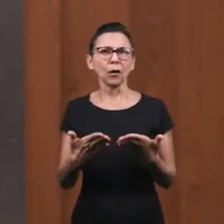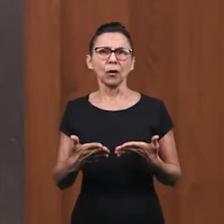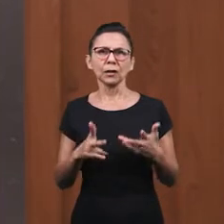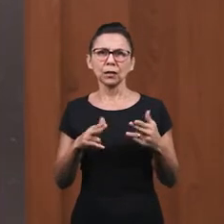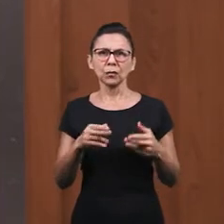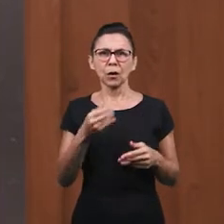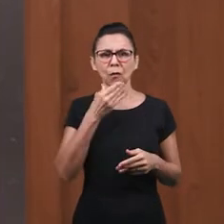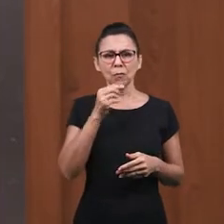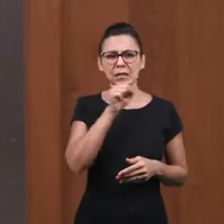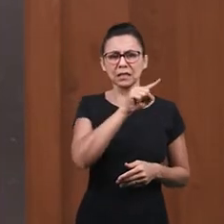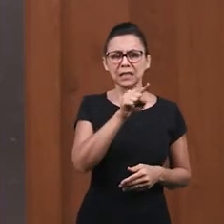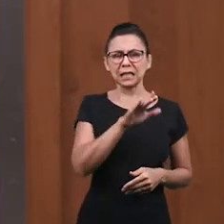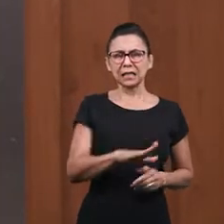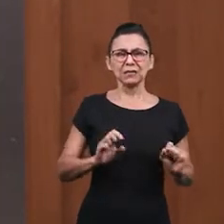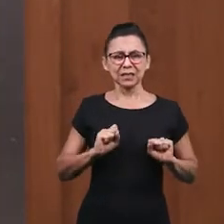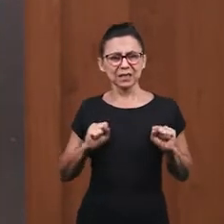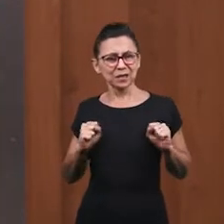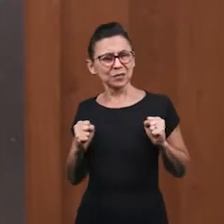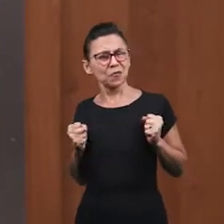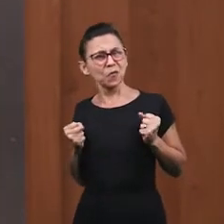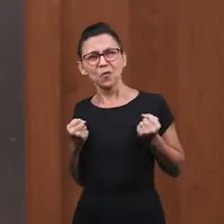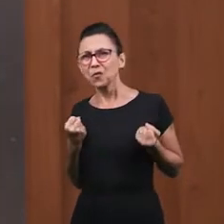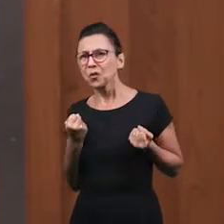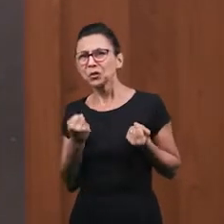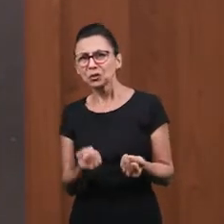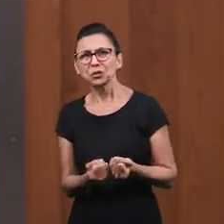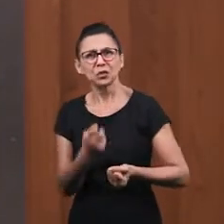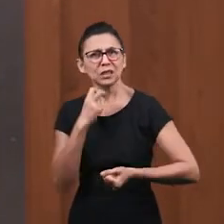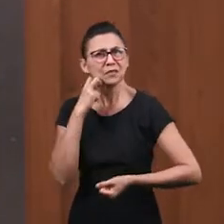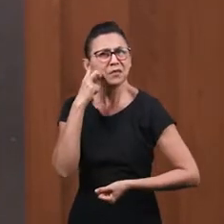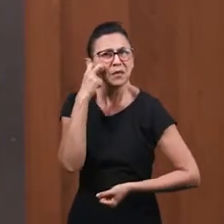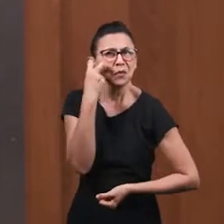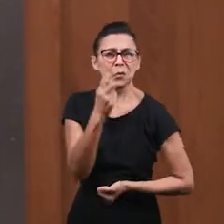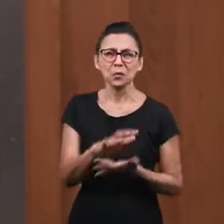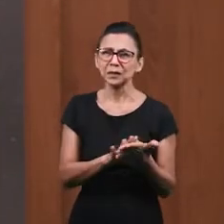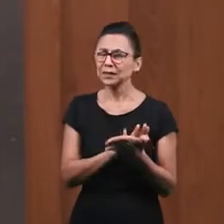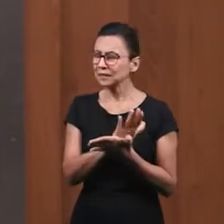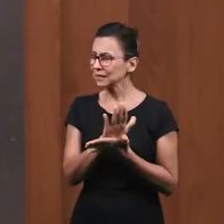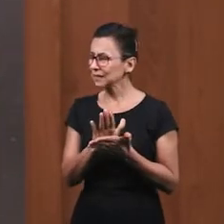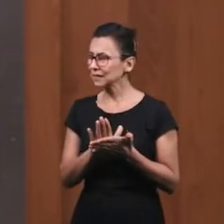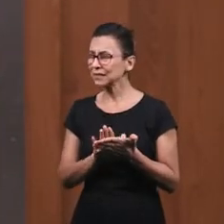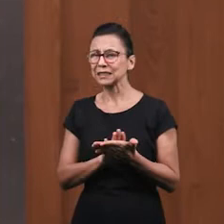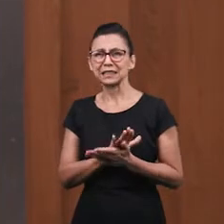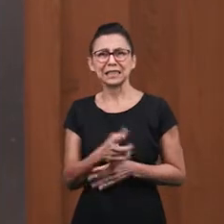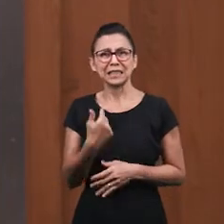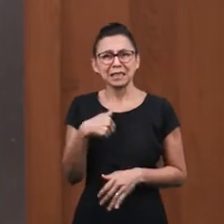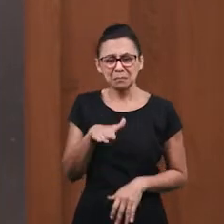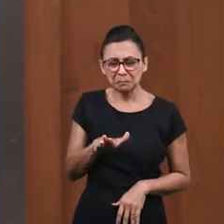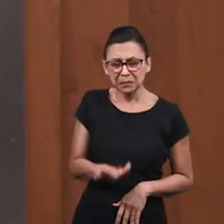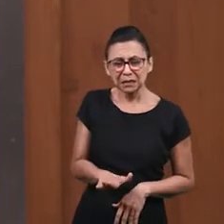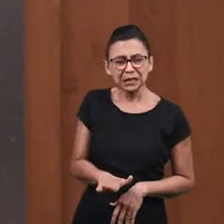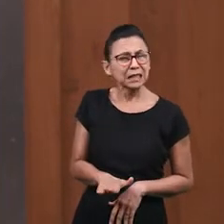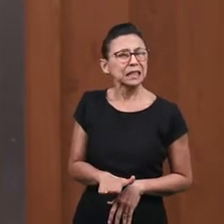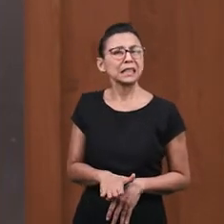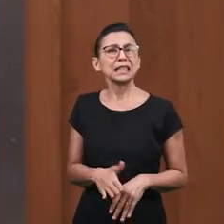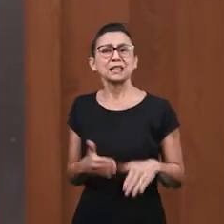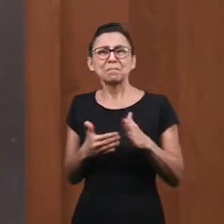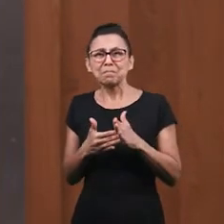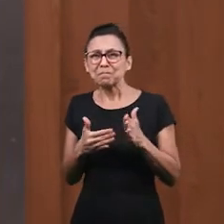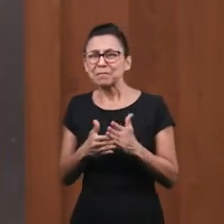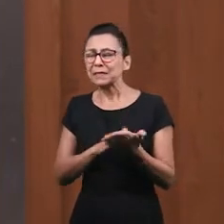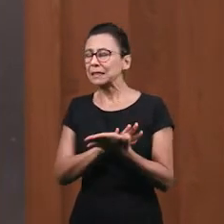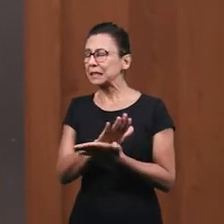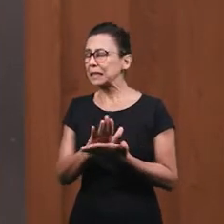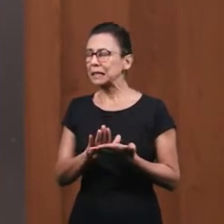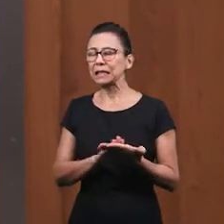cerca de Él Jesús quiere que hagas Como Saqueo Saqueo no dejó Que la multitud Aún su tamaño